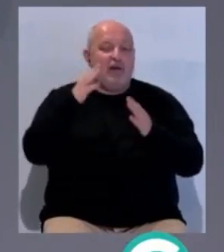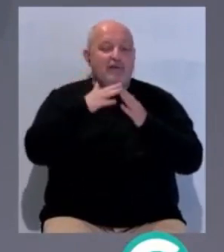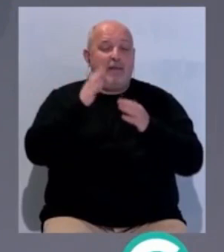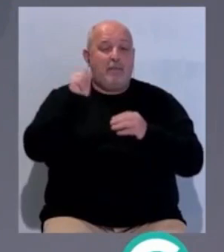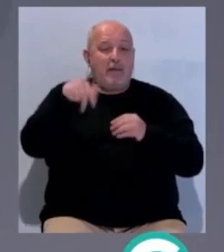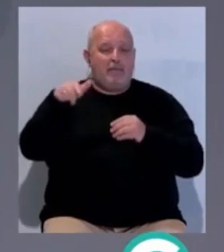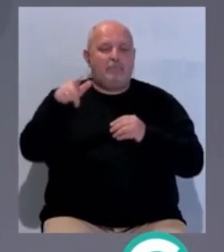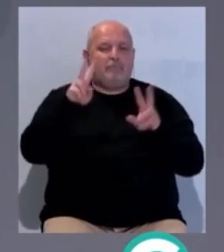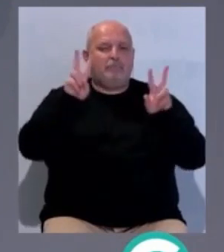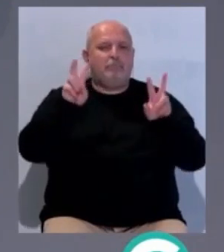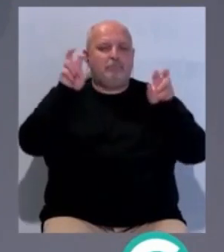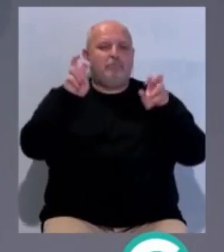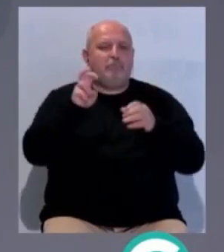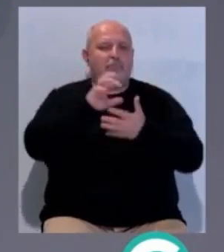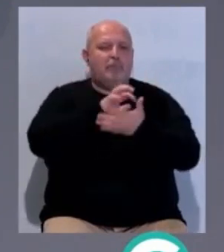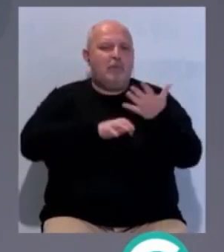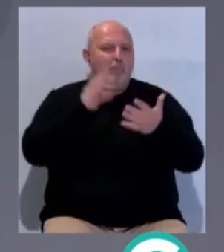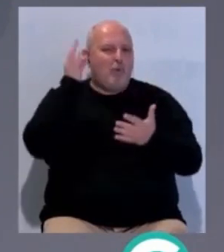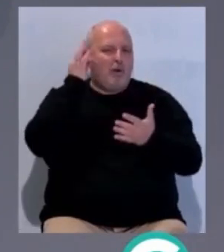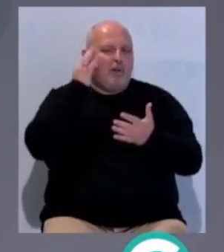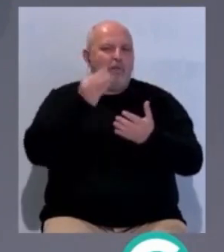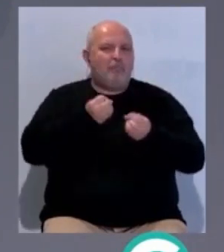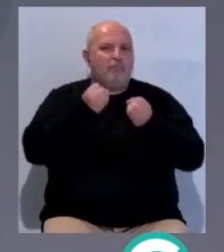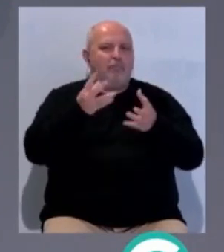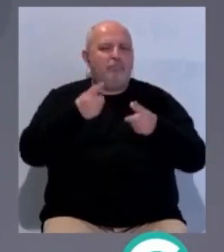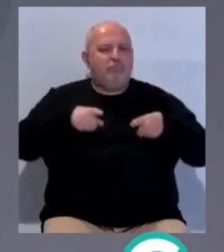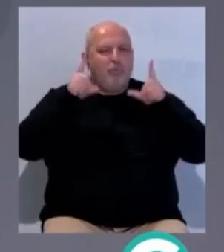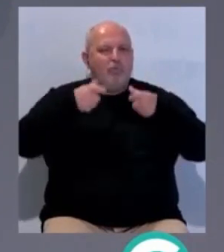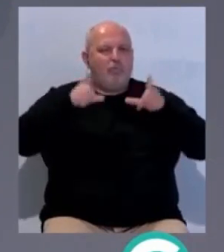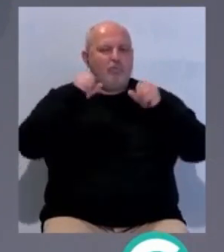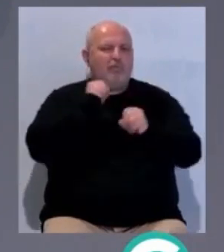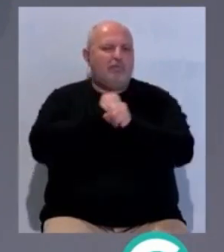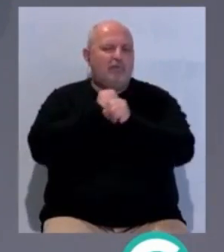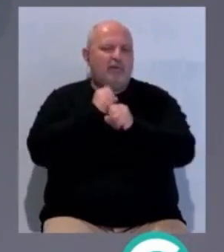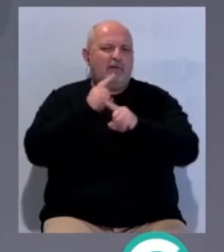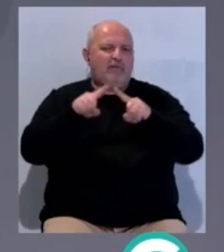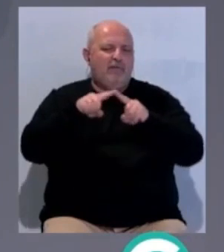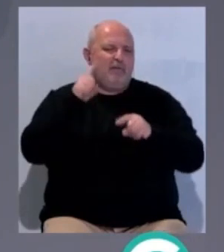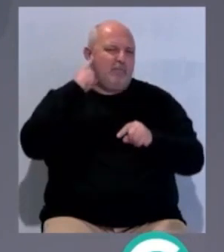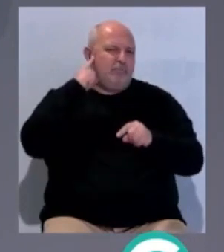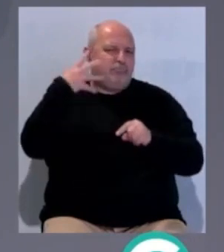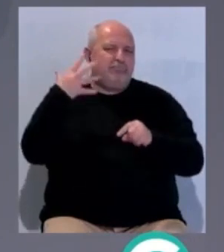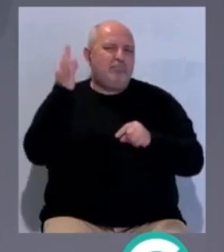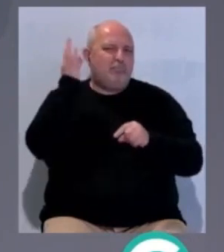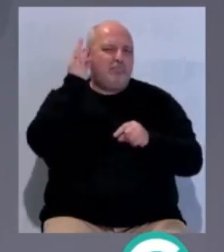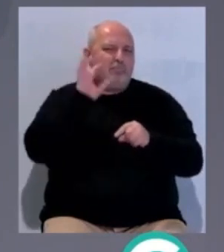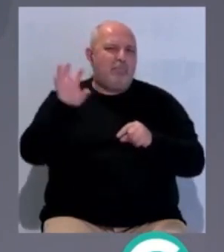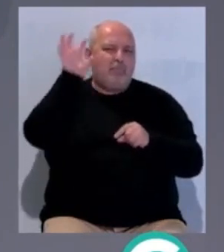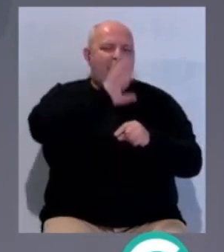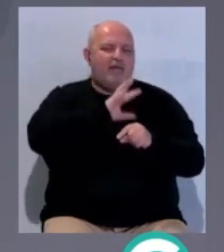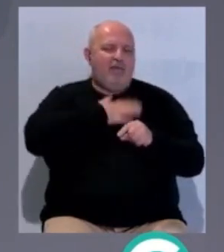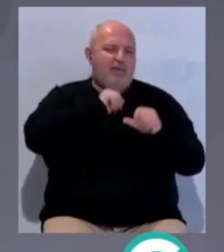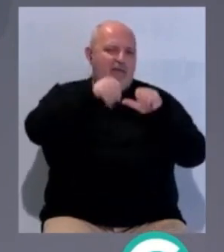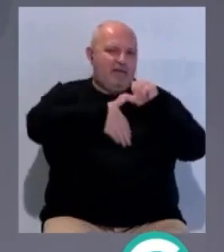Pemana acoge la muestra Escrito por Mujeres, donde lucen historias y trabajos de las literatas más influyentes de países de habla